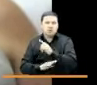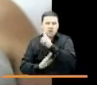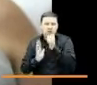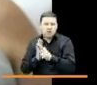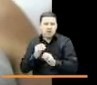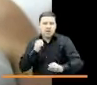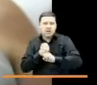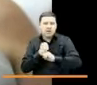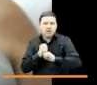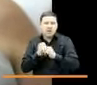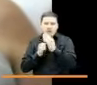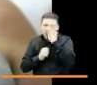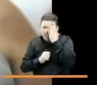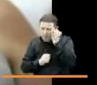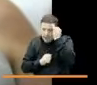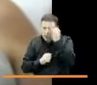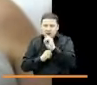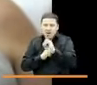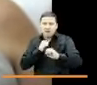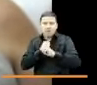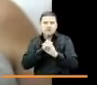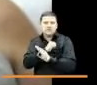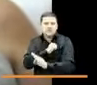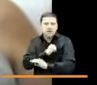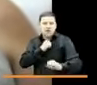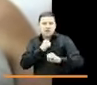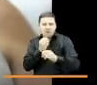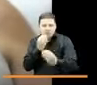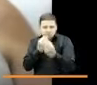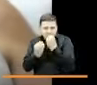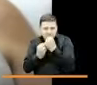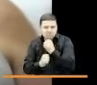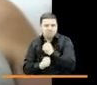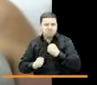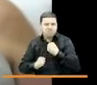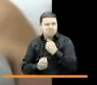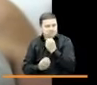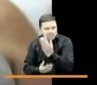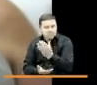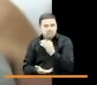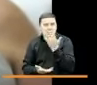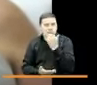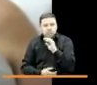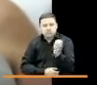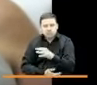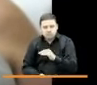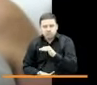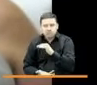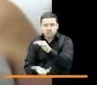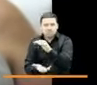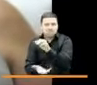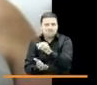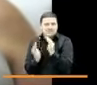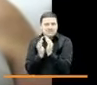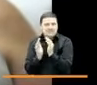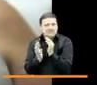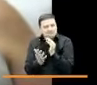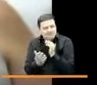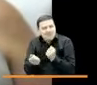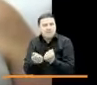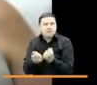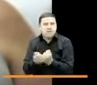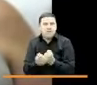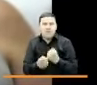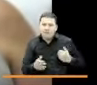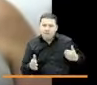el apoyo pedagógico, el apoyo psicosocial, el apoyo nutricional y la entrega de los paquetes alimentarios, como se lo mencionó anteriormente. Ha sido